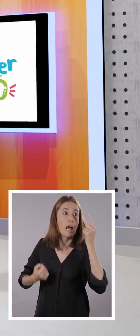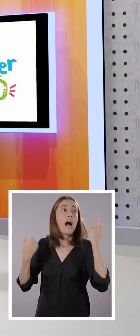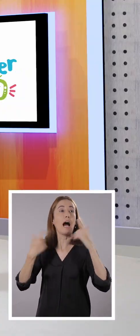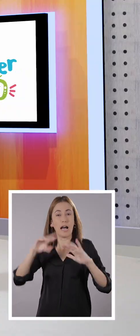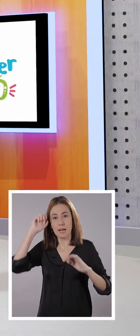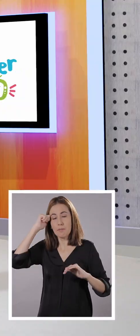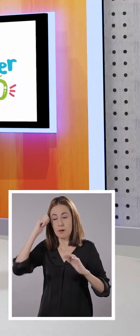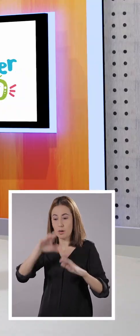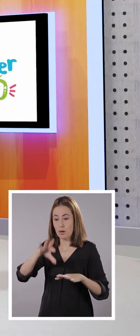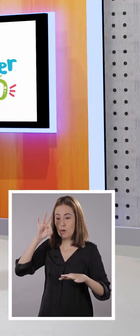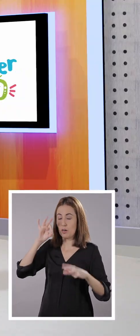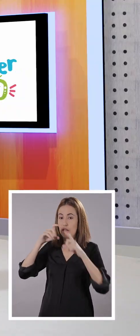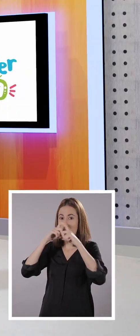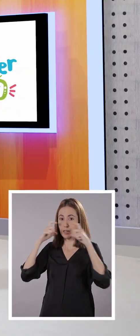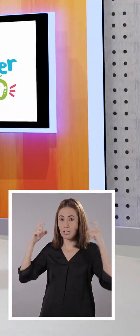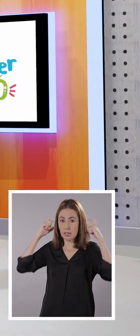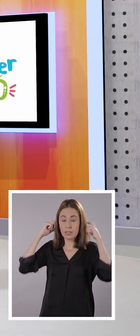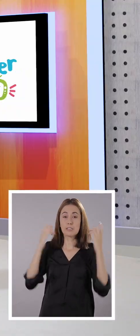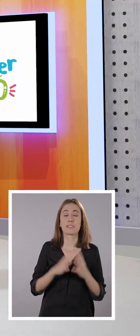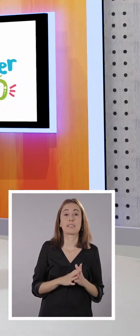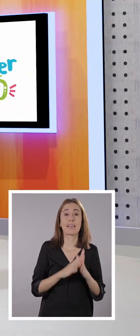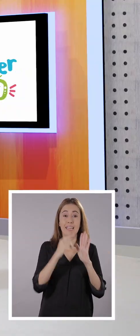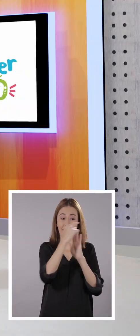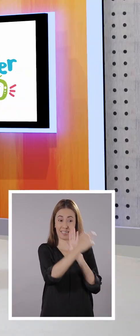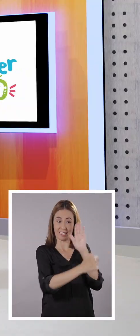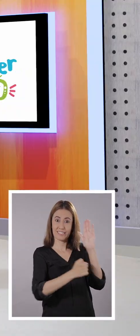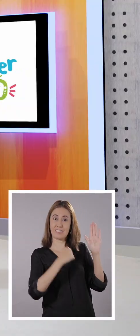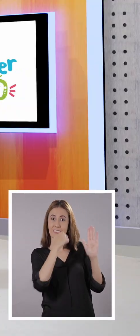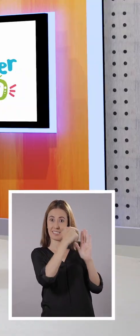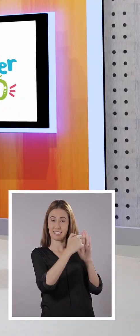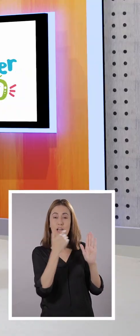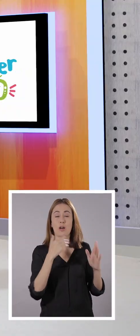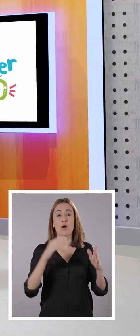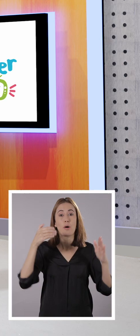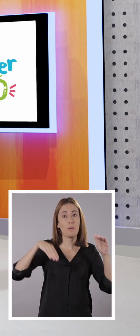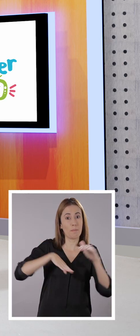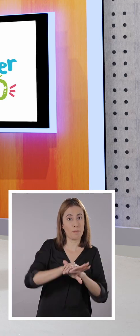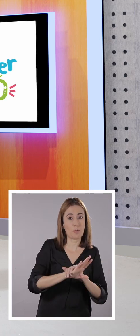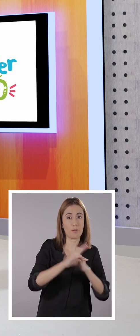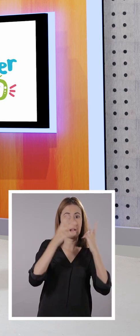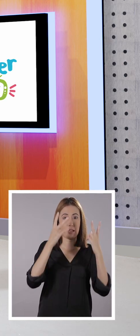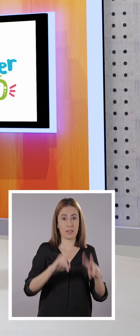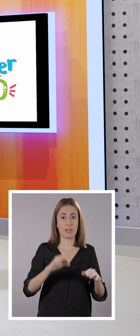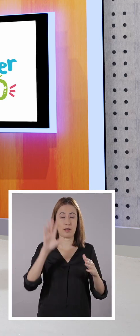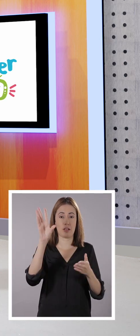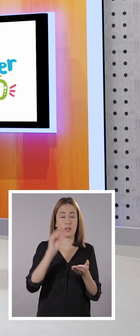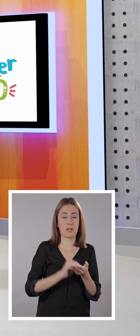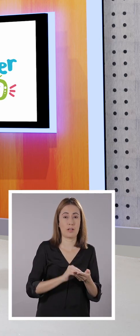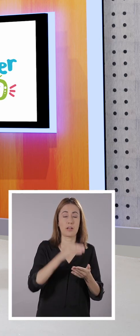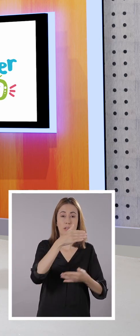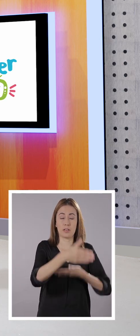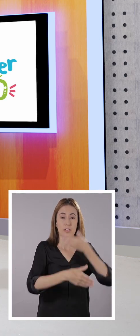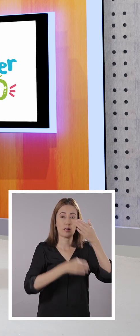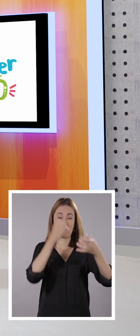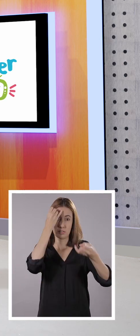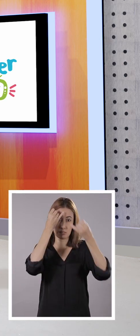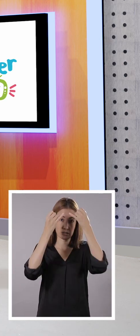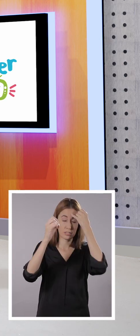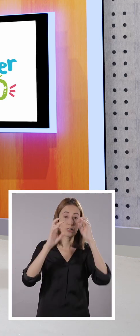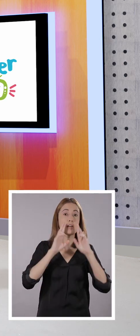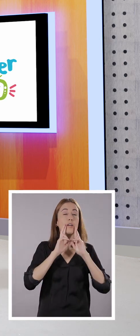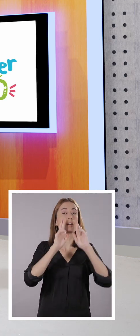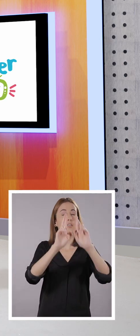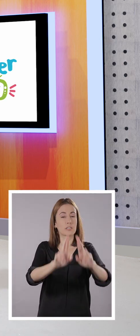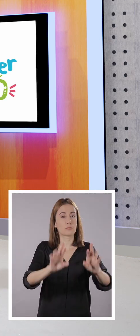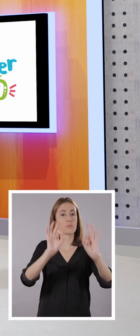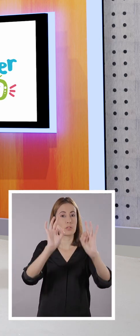¡Qué genial! Y chicos, no se olviden, esta brújula del conocimiento va a su portafolio. Copian todas sus preguntas y